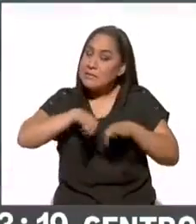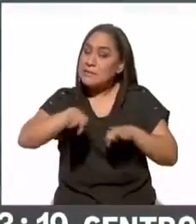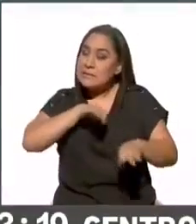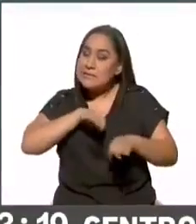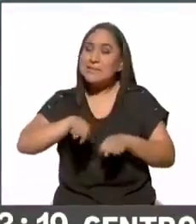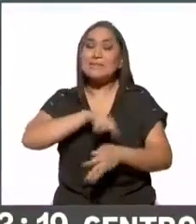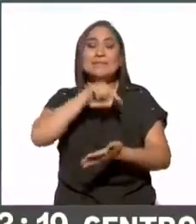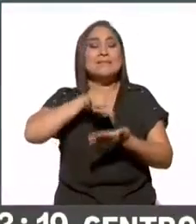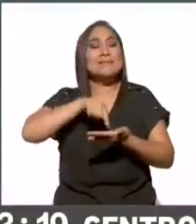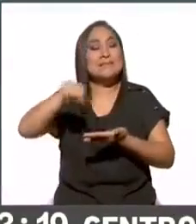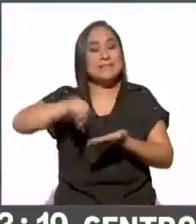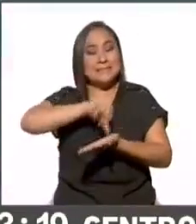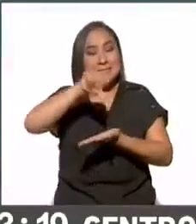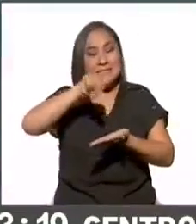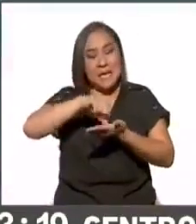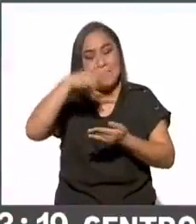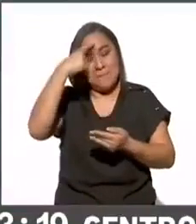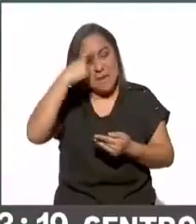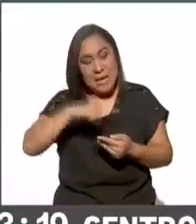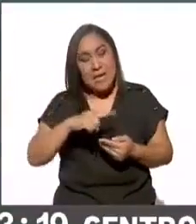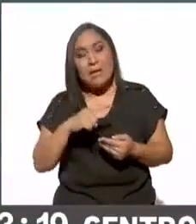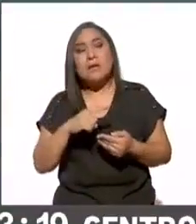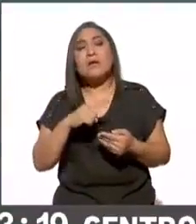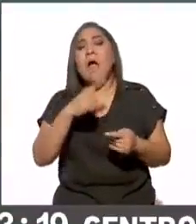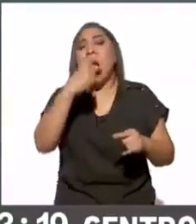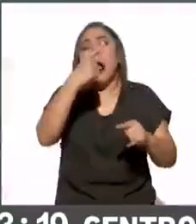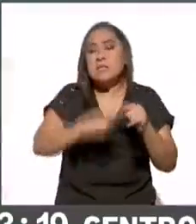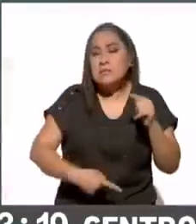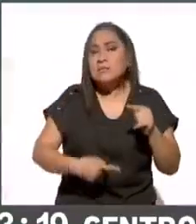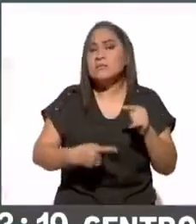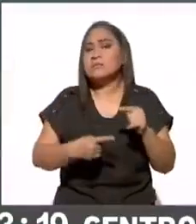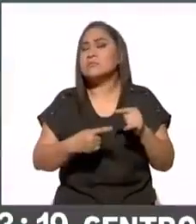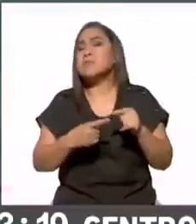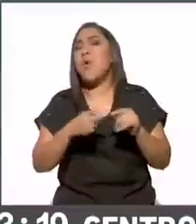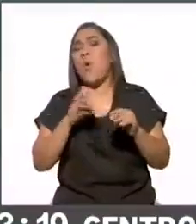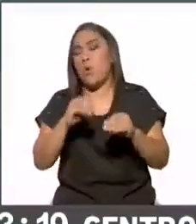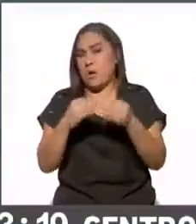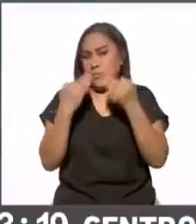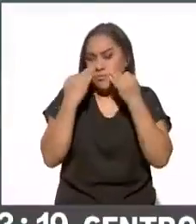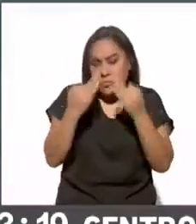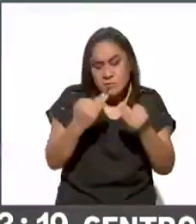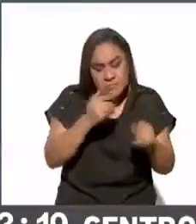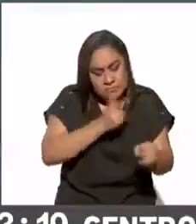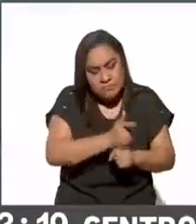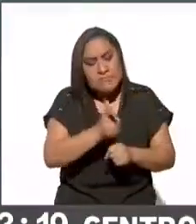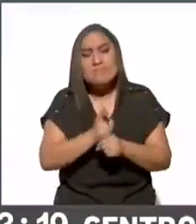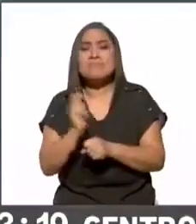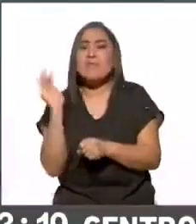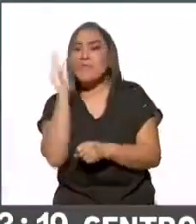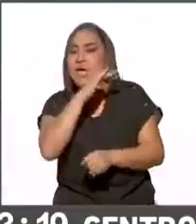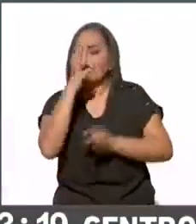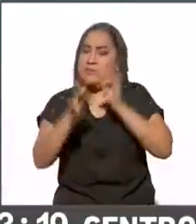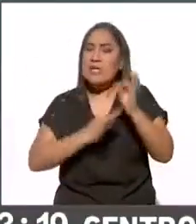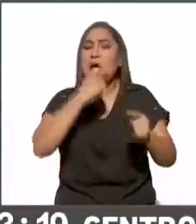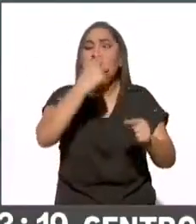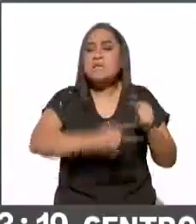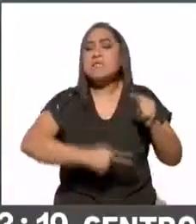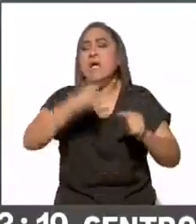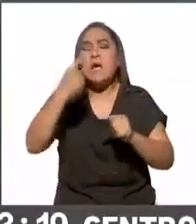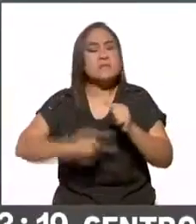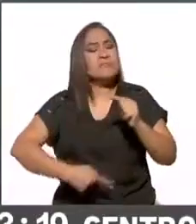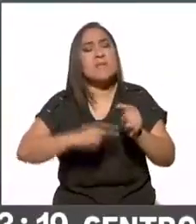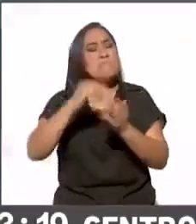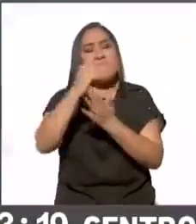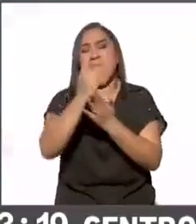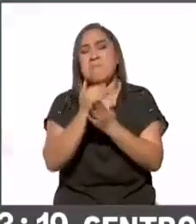centro para también desmentir, para también evidenciar lo que han encontrado y de esta manera ir matando